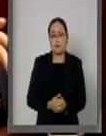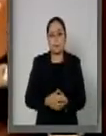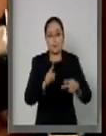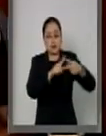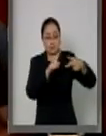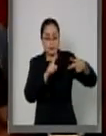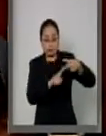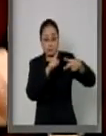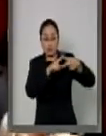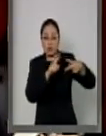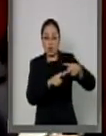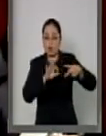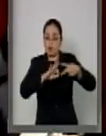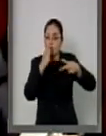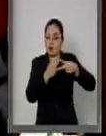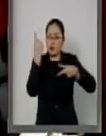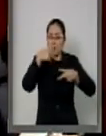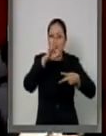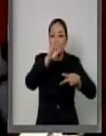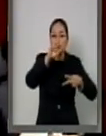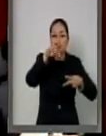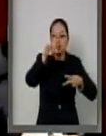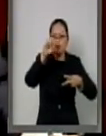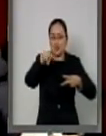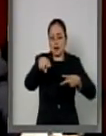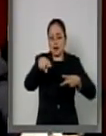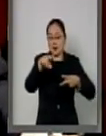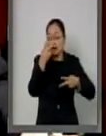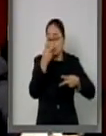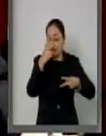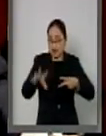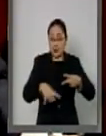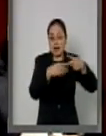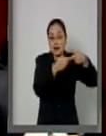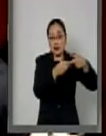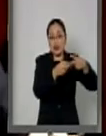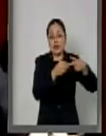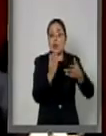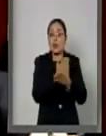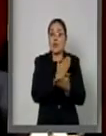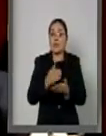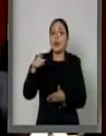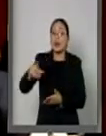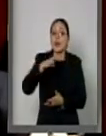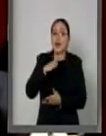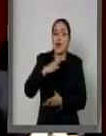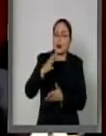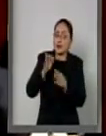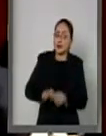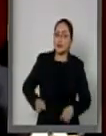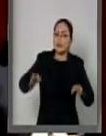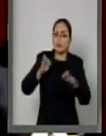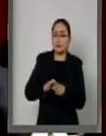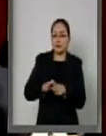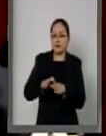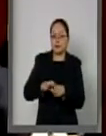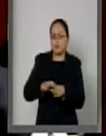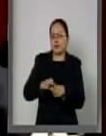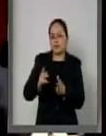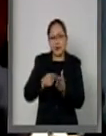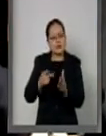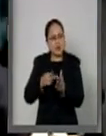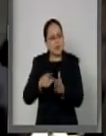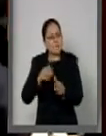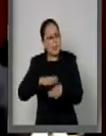esta alimentación del Fonden, hay que recordar que hay un despliegue muy importante y una práctica cada vez más usual